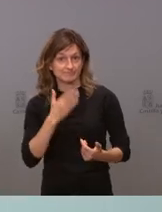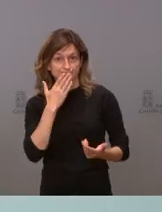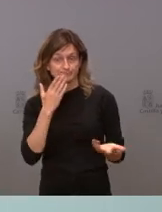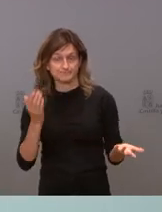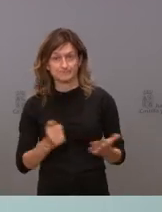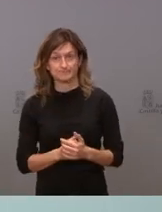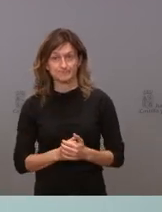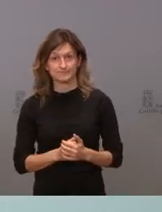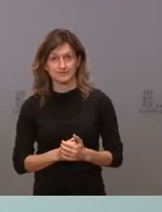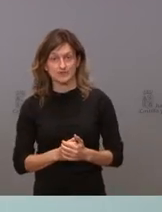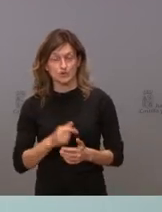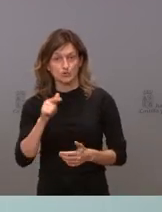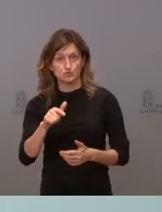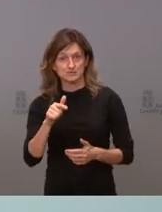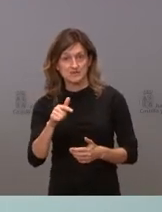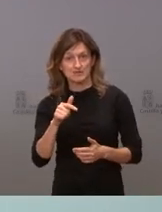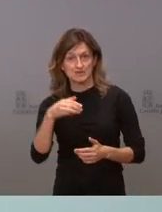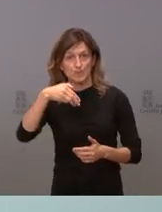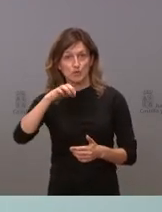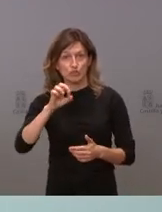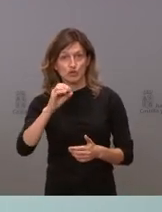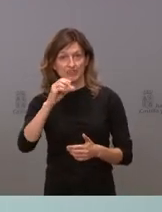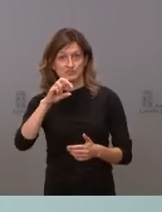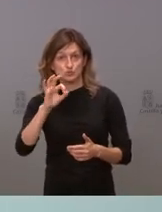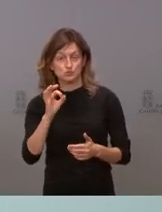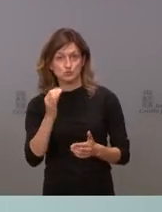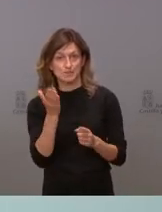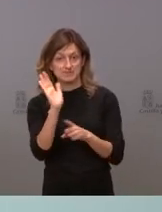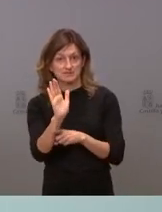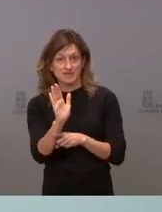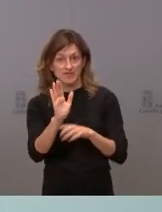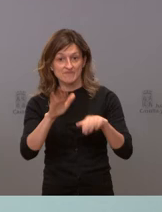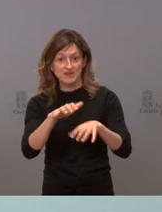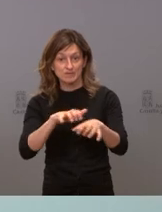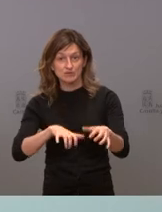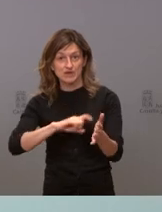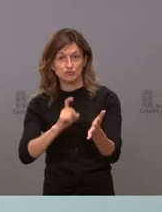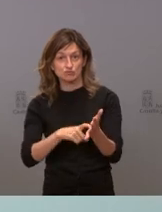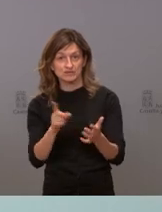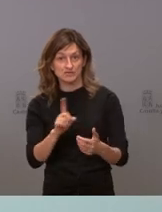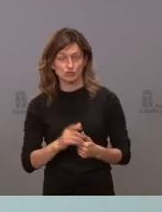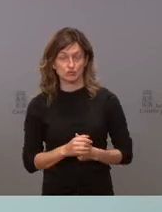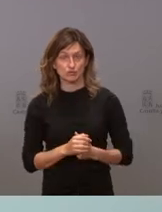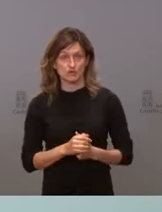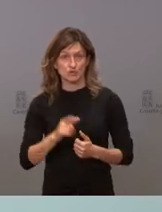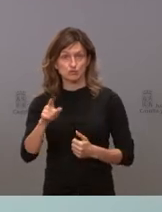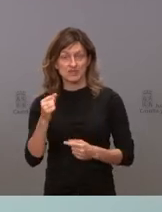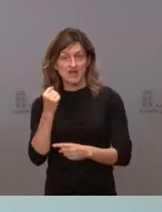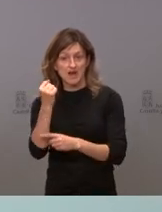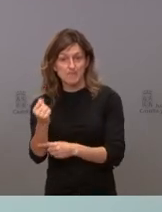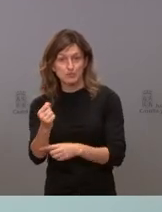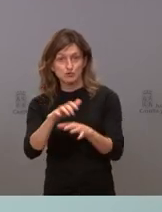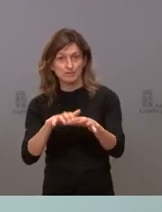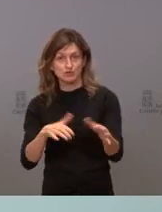Es usted ha presentado una moción de censura y ha fracasado, no ha conseguido la mayoría, porque usted no tiene el apoyo de la